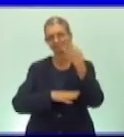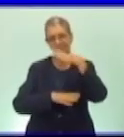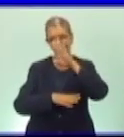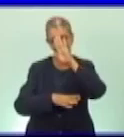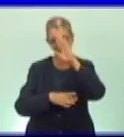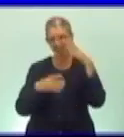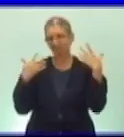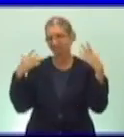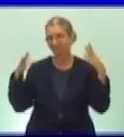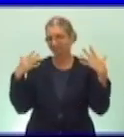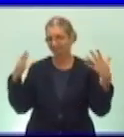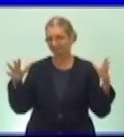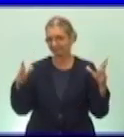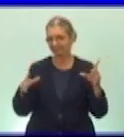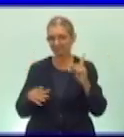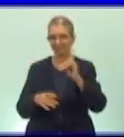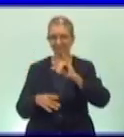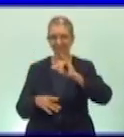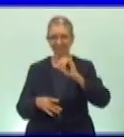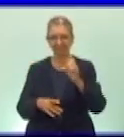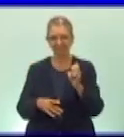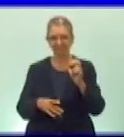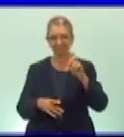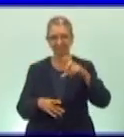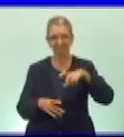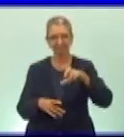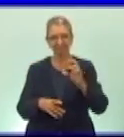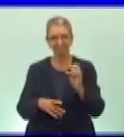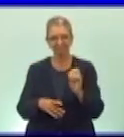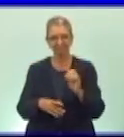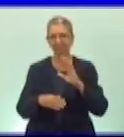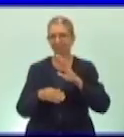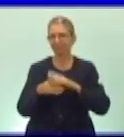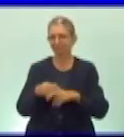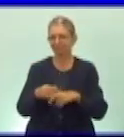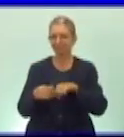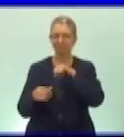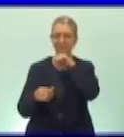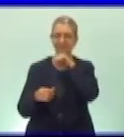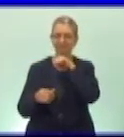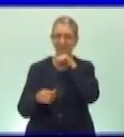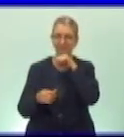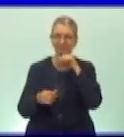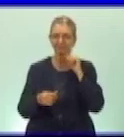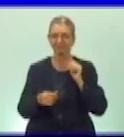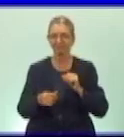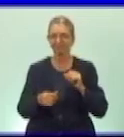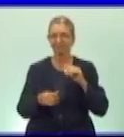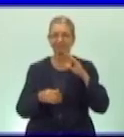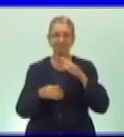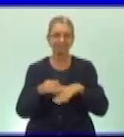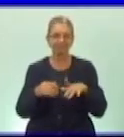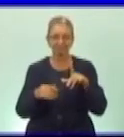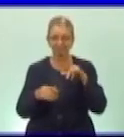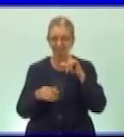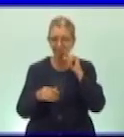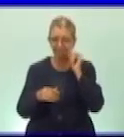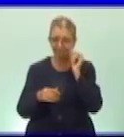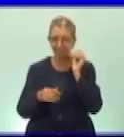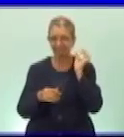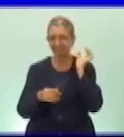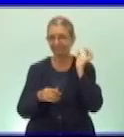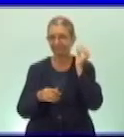Felicitaciones a Diego Sayas de Sayas, a su hermanito y su mamá. Saludos a su abuelo Gerardo de Sayas que